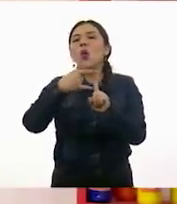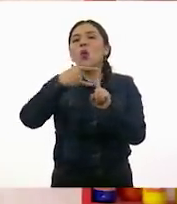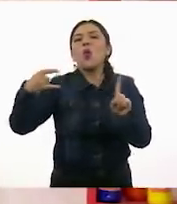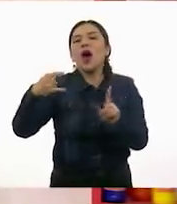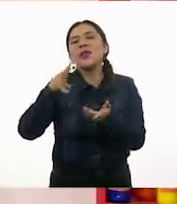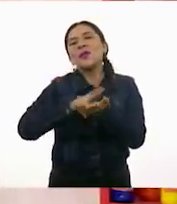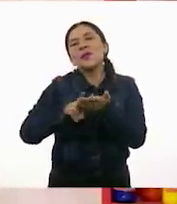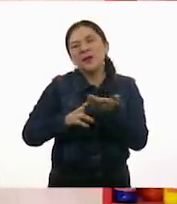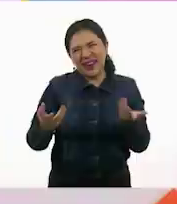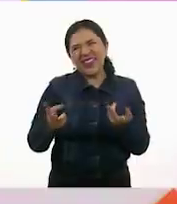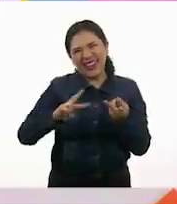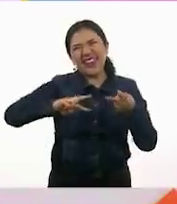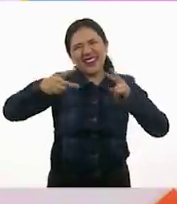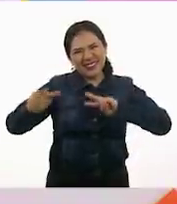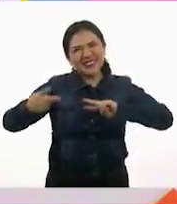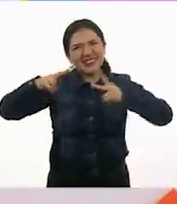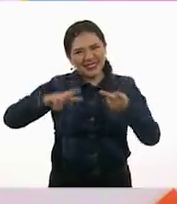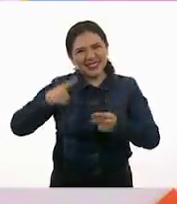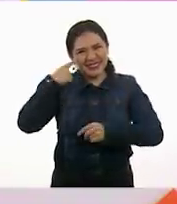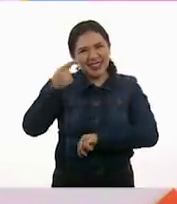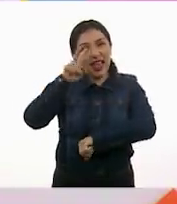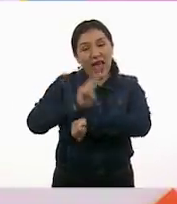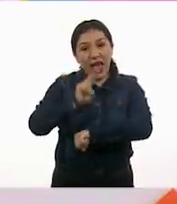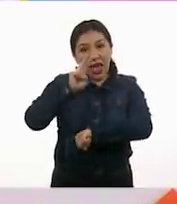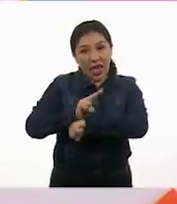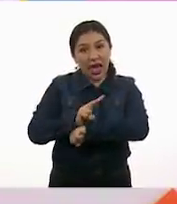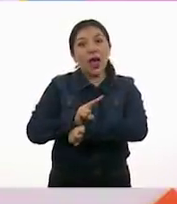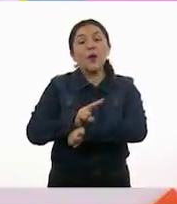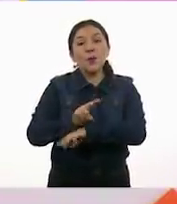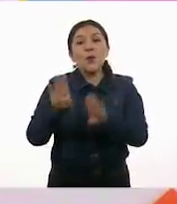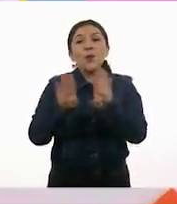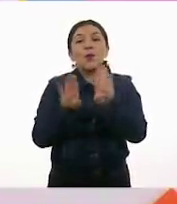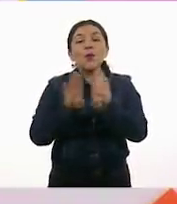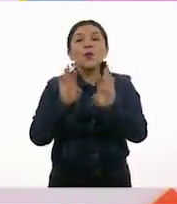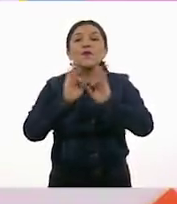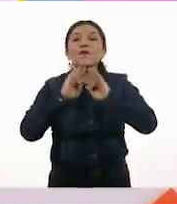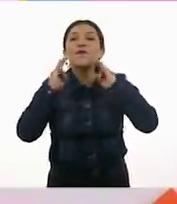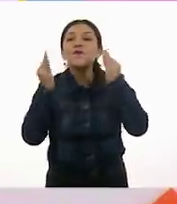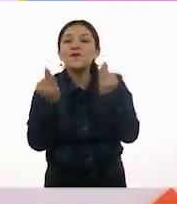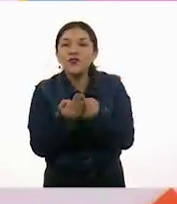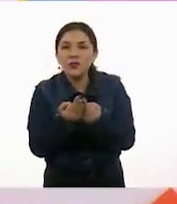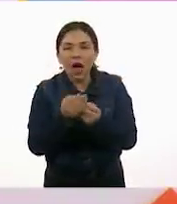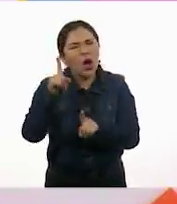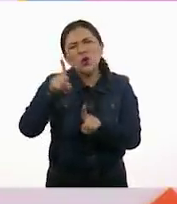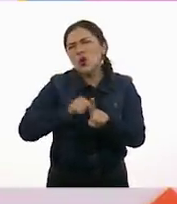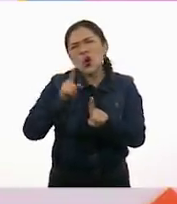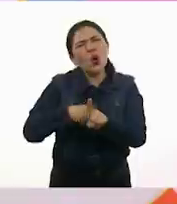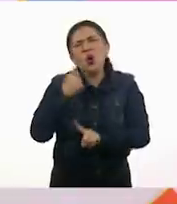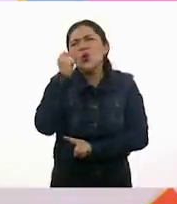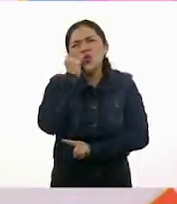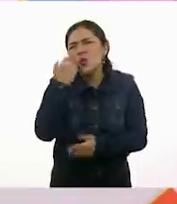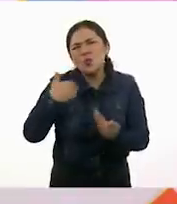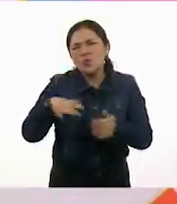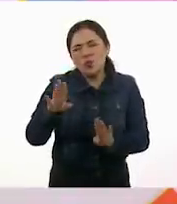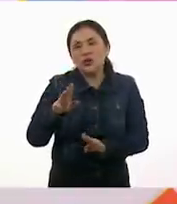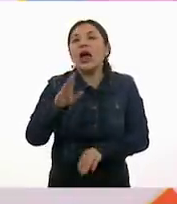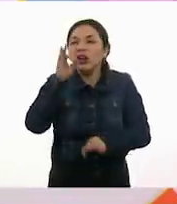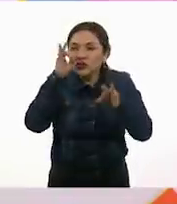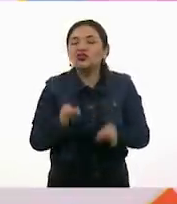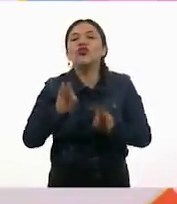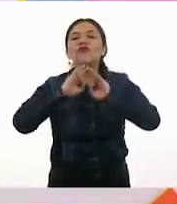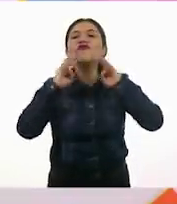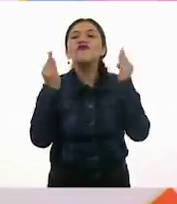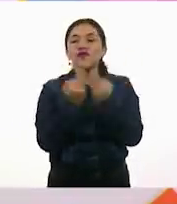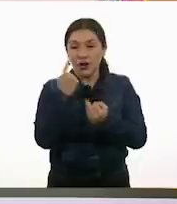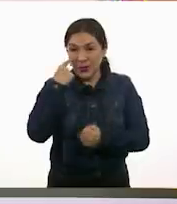cuadrado verde. ¿Ya viste? Tienes que fijarte bien en las formas, no en el color. El color no va a depender, sino